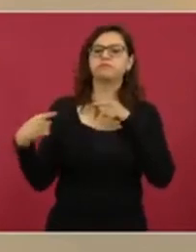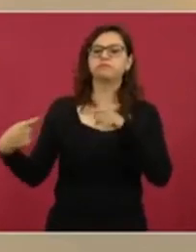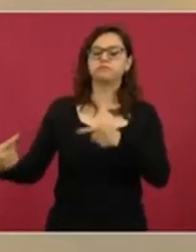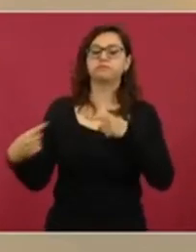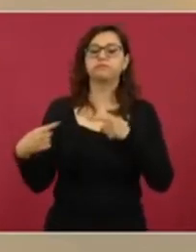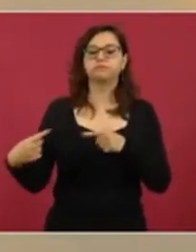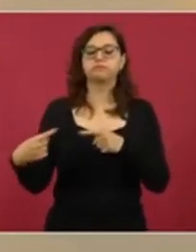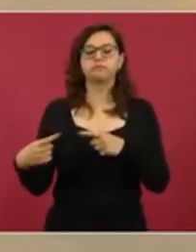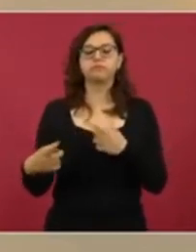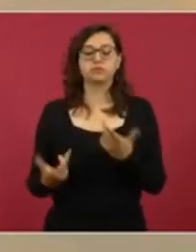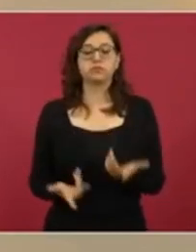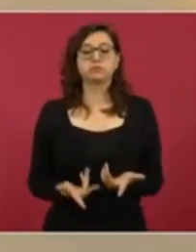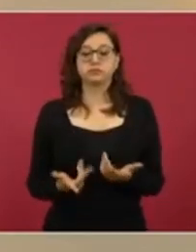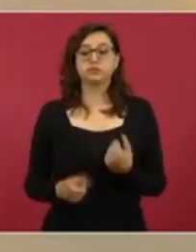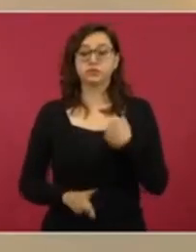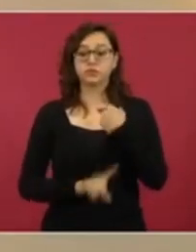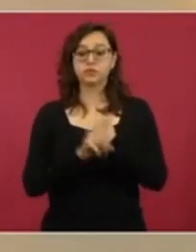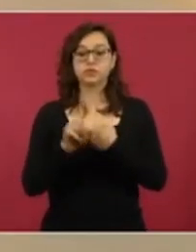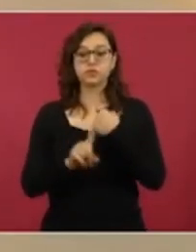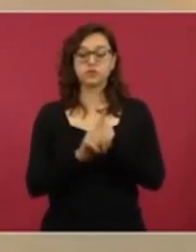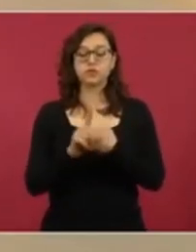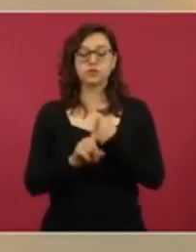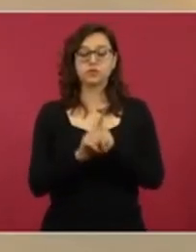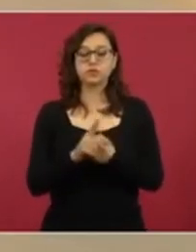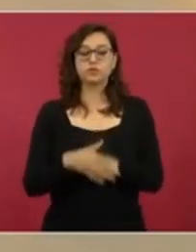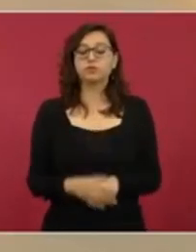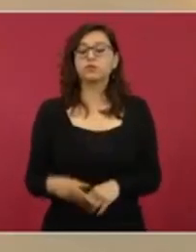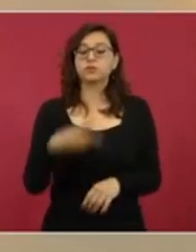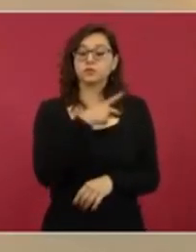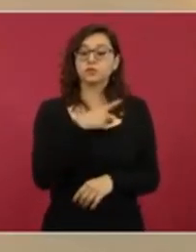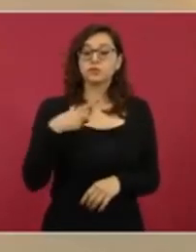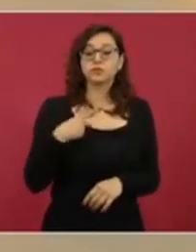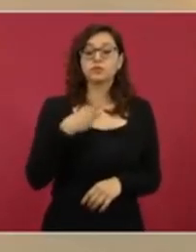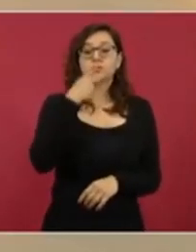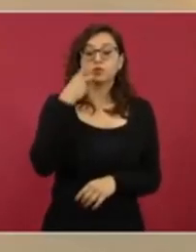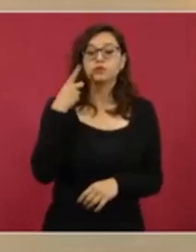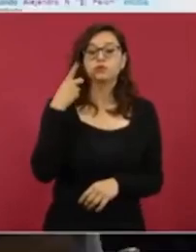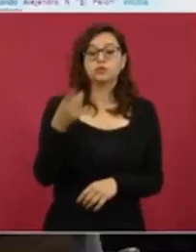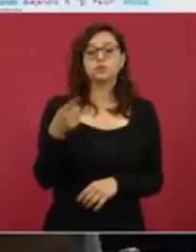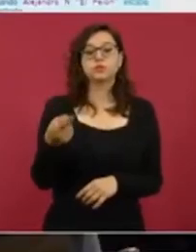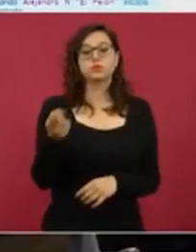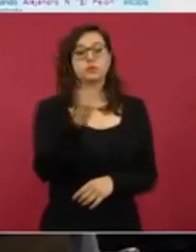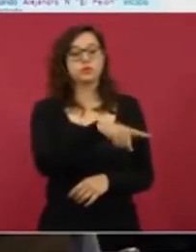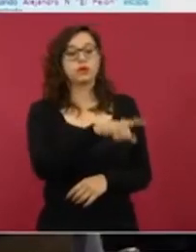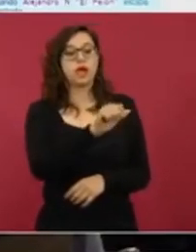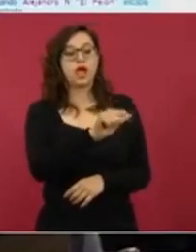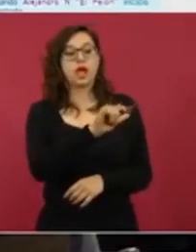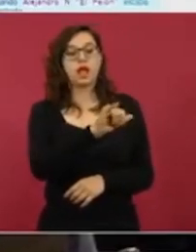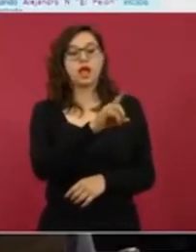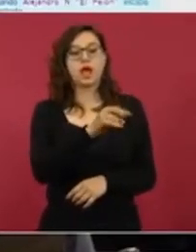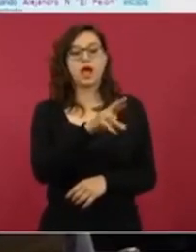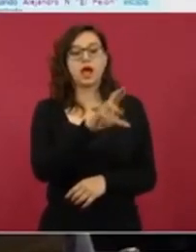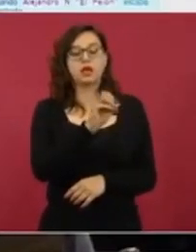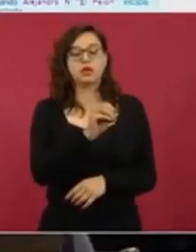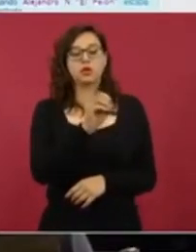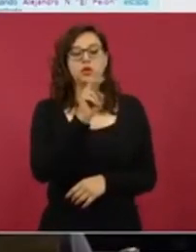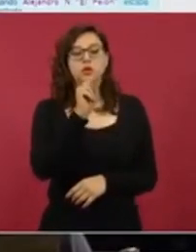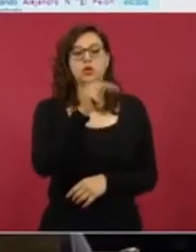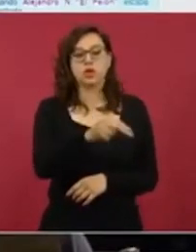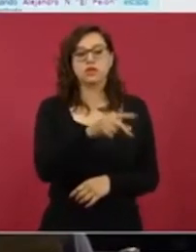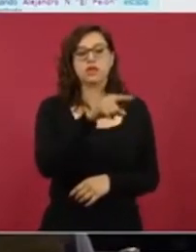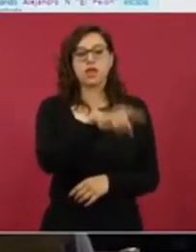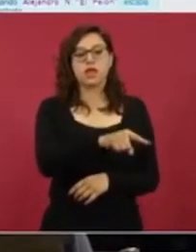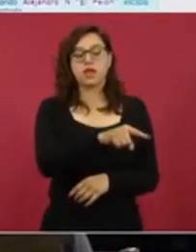asista a San José de Gracia. Y aquí es importante señalar que Alejandro N. vincula con posterioridad sus